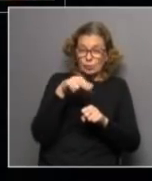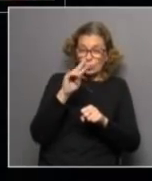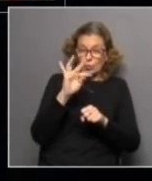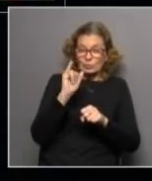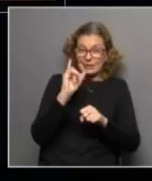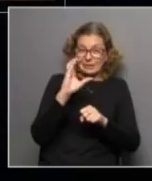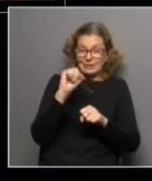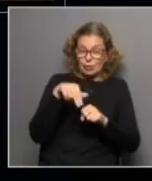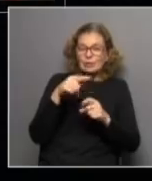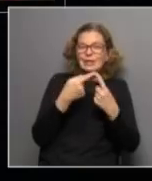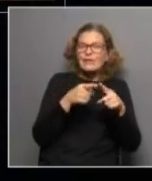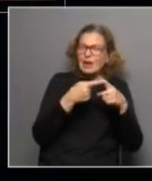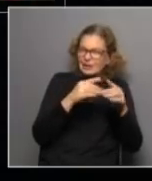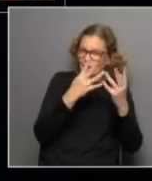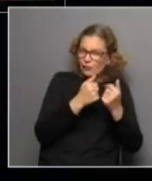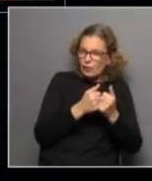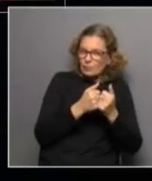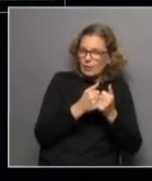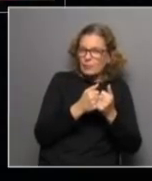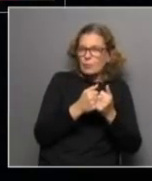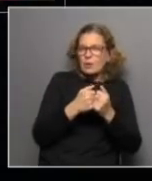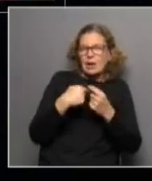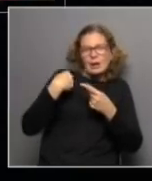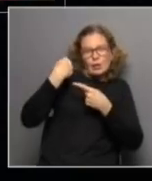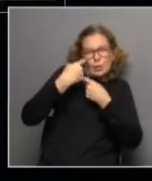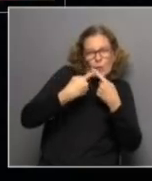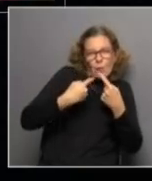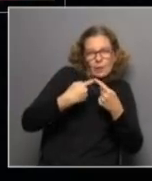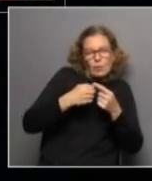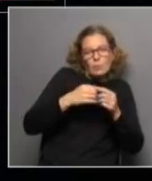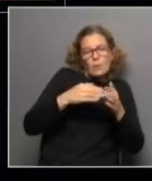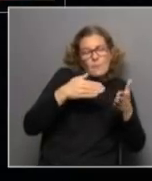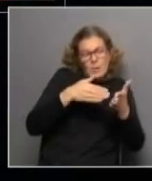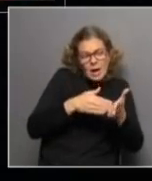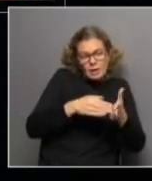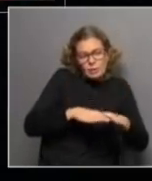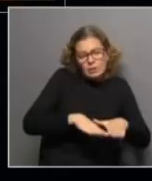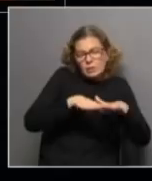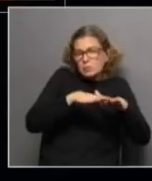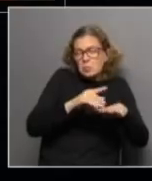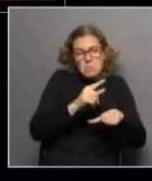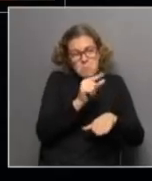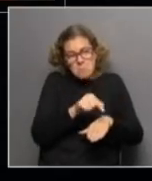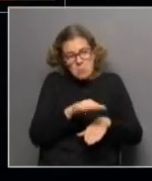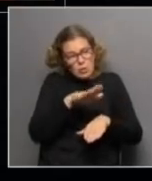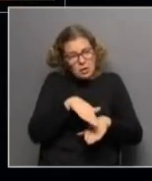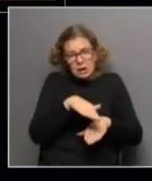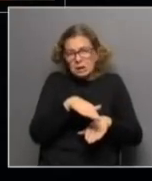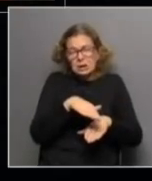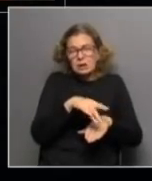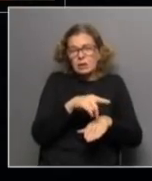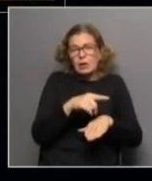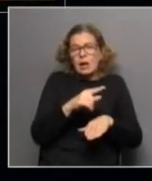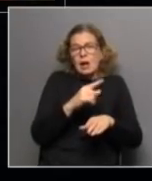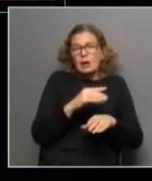desnutrición está la desnutrición crónica o el retraso del crecimiento de los niños está cuando los niños solo